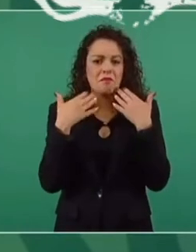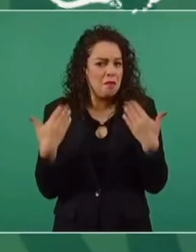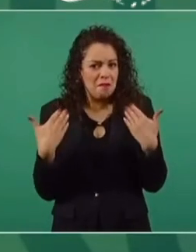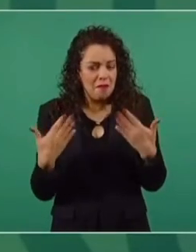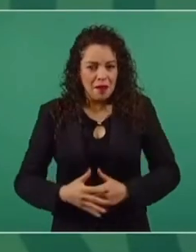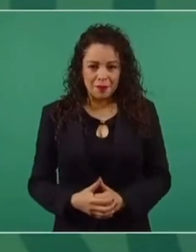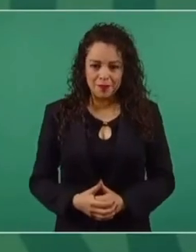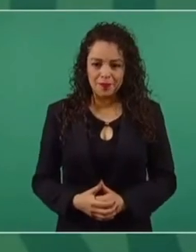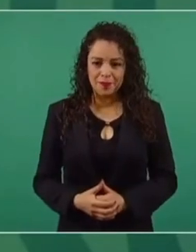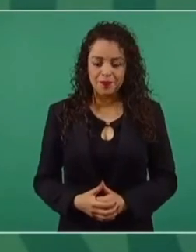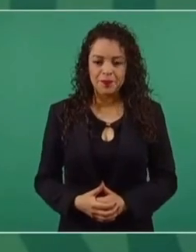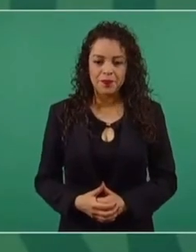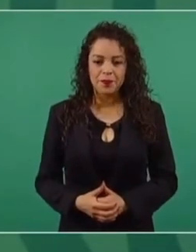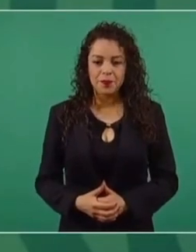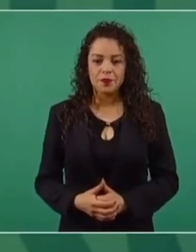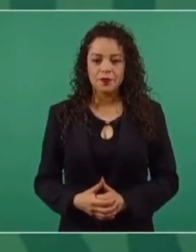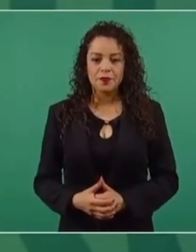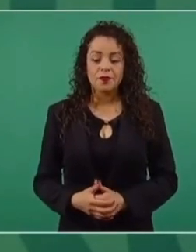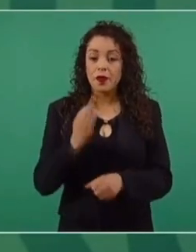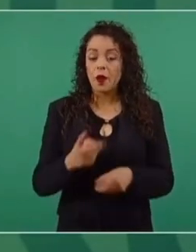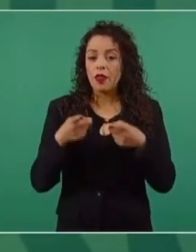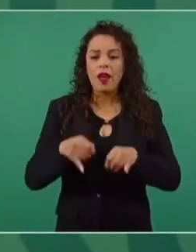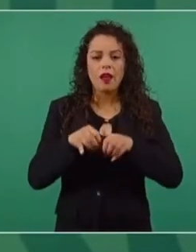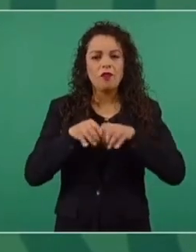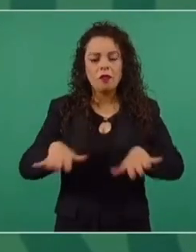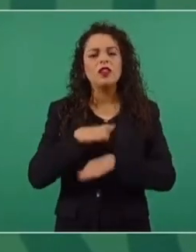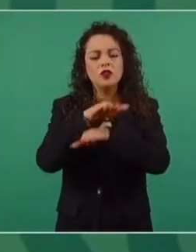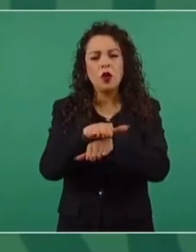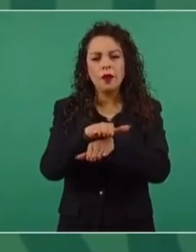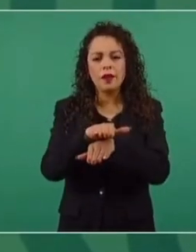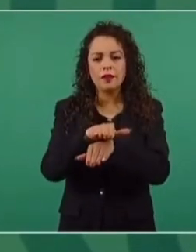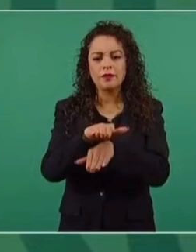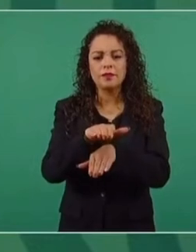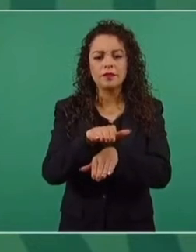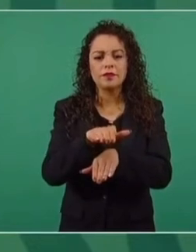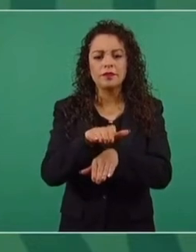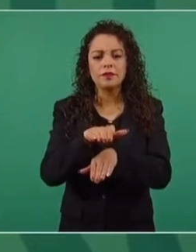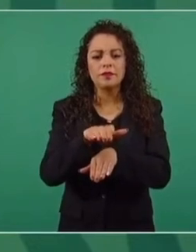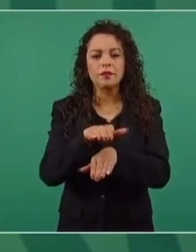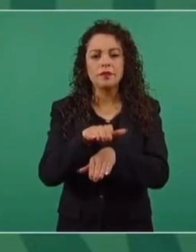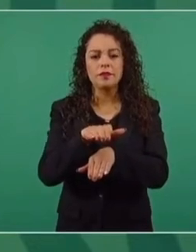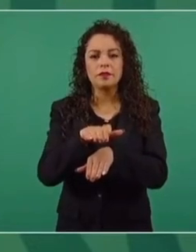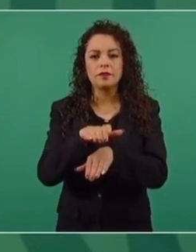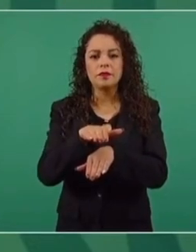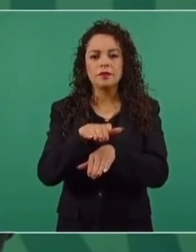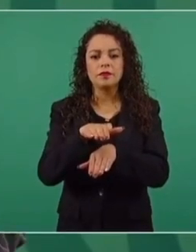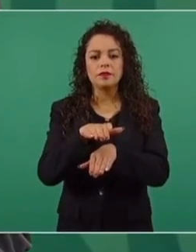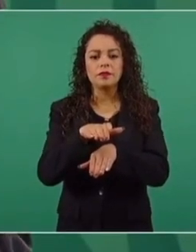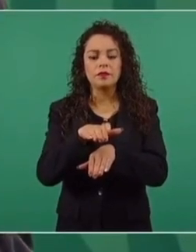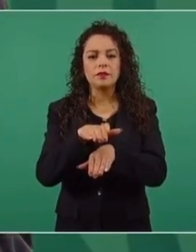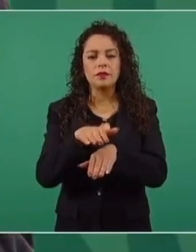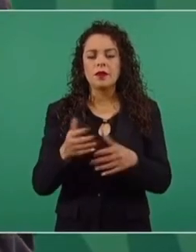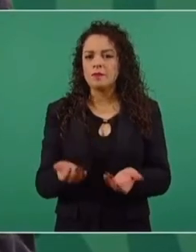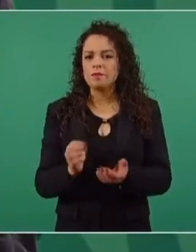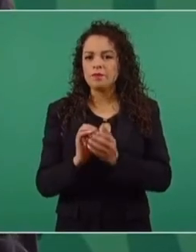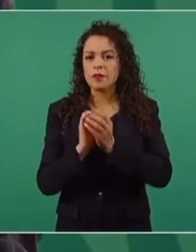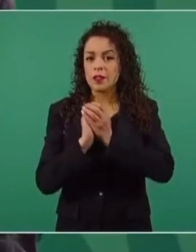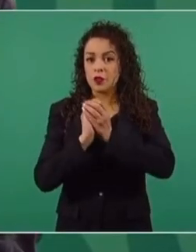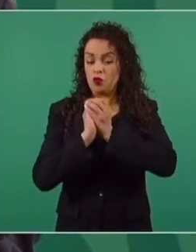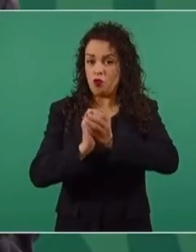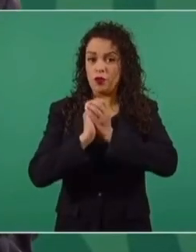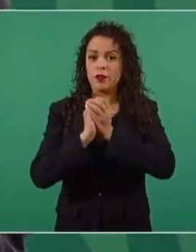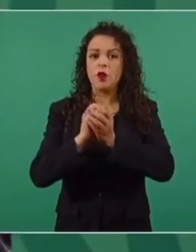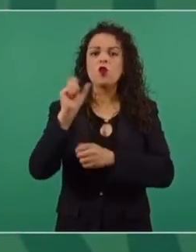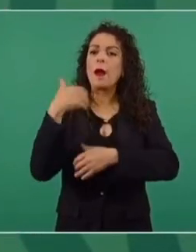Bueno, vamos a informar sobre un sorteo para septiembre,